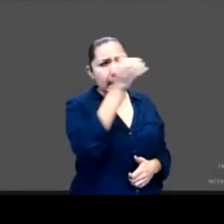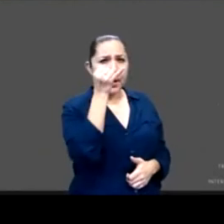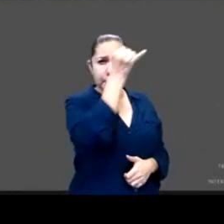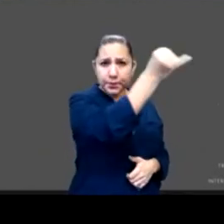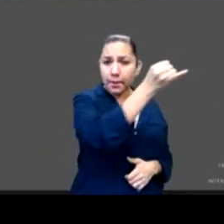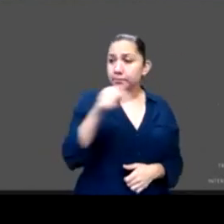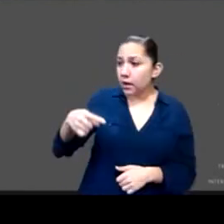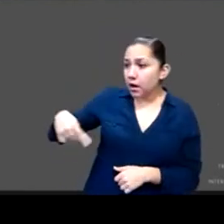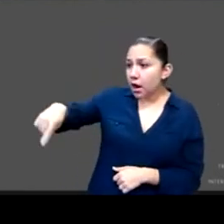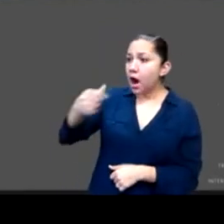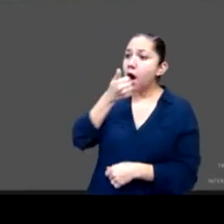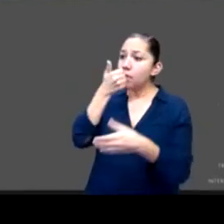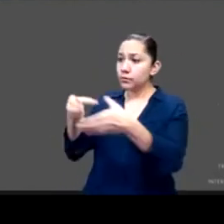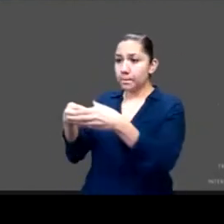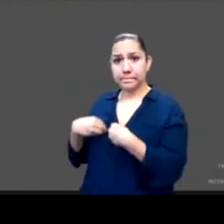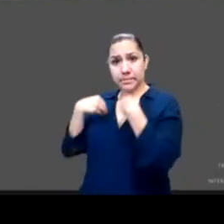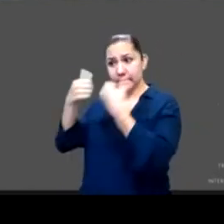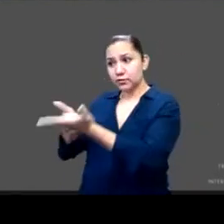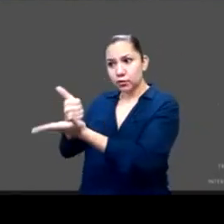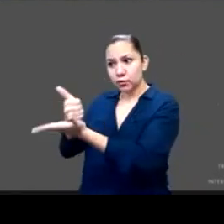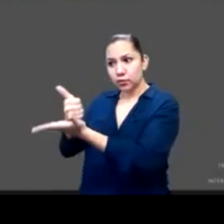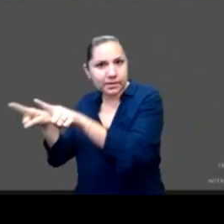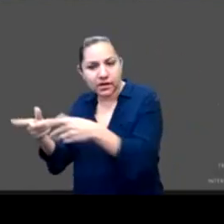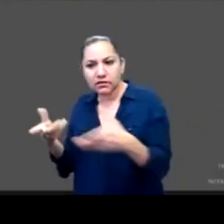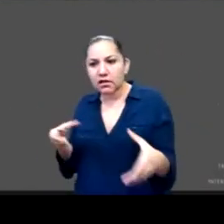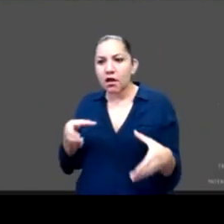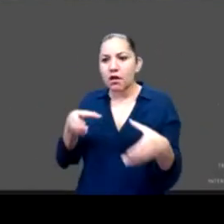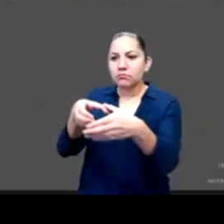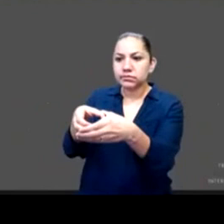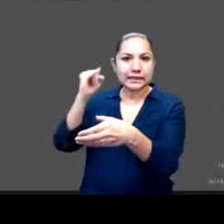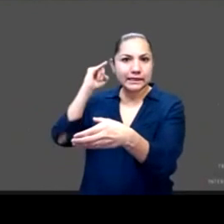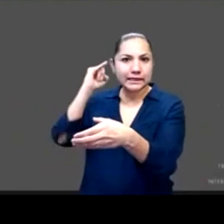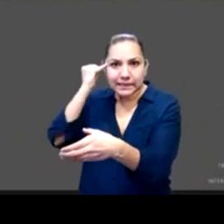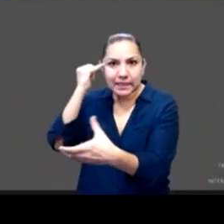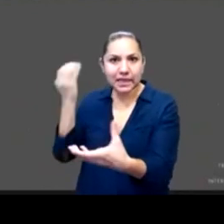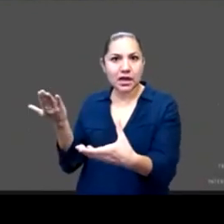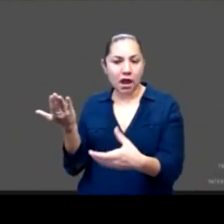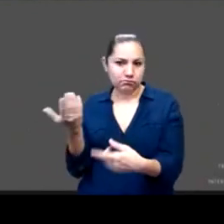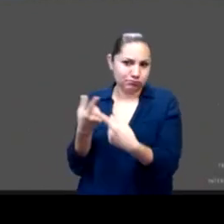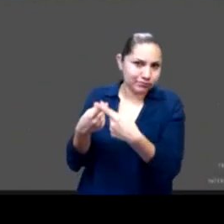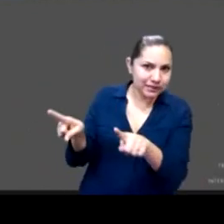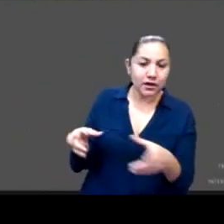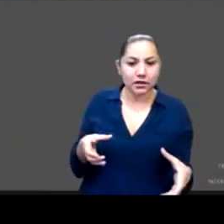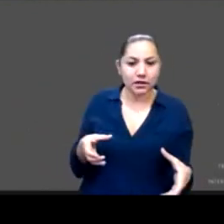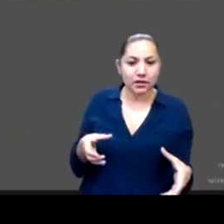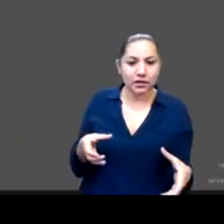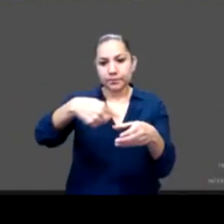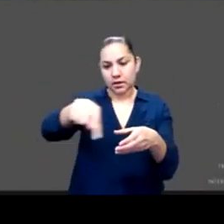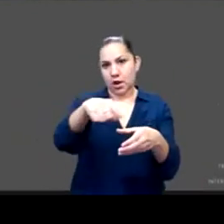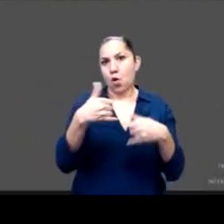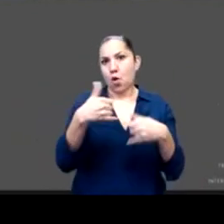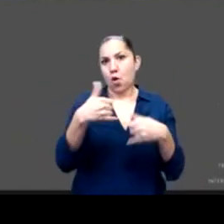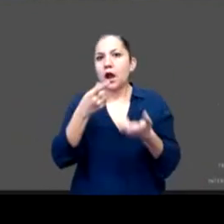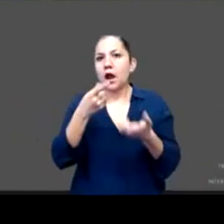No es lo mismo un grupo de población indígena. No es lo mismo un grupo de adolescentes no escolarizados. De tal manera que tenemos que focalizar las